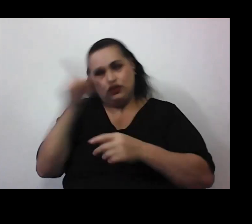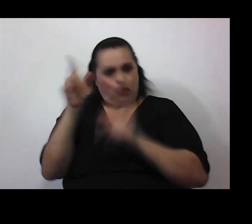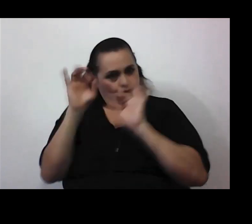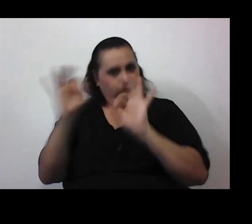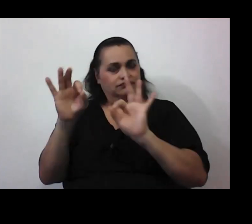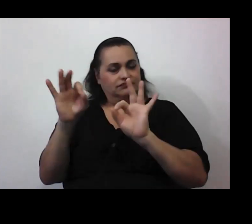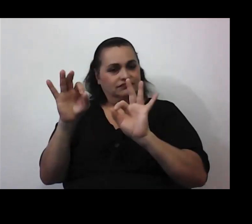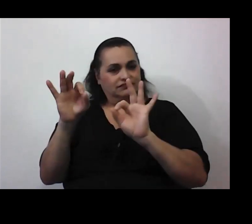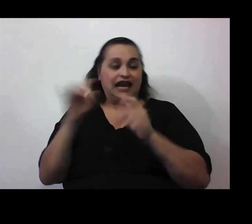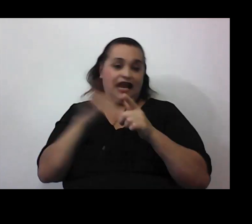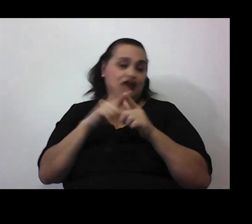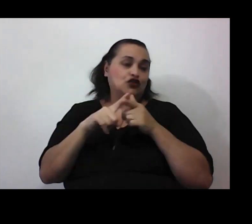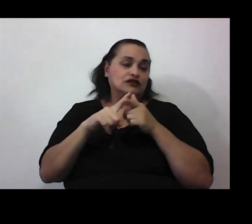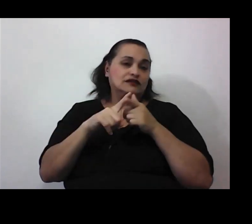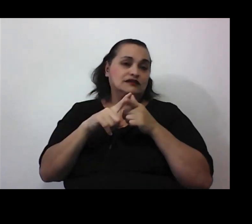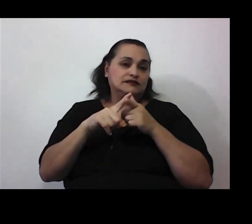entonces